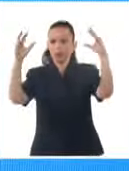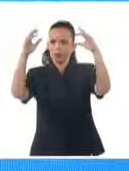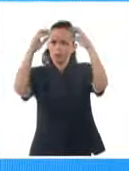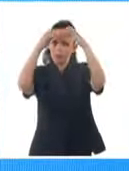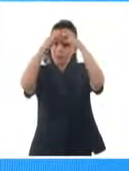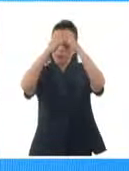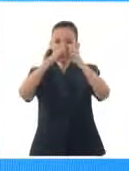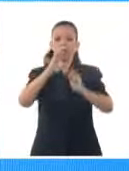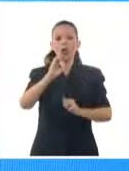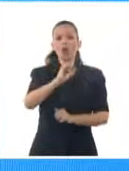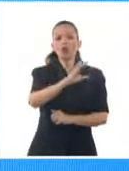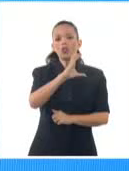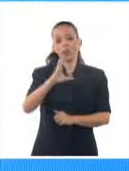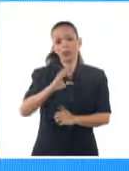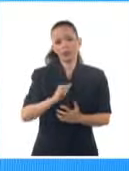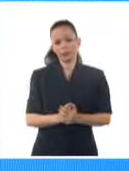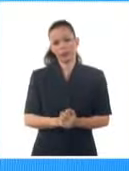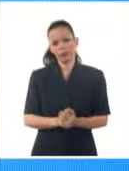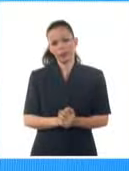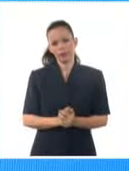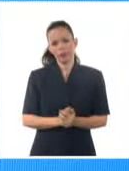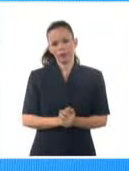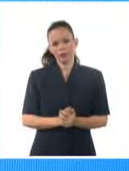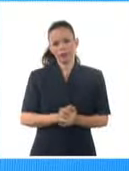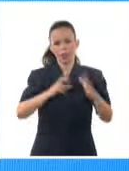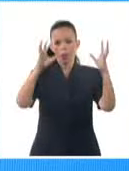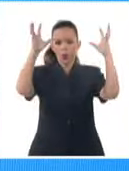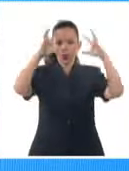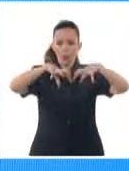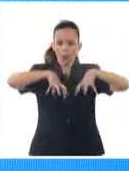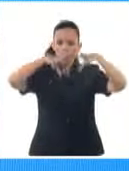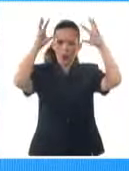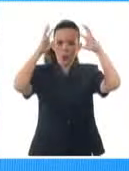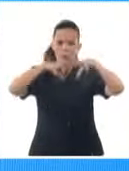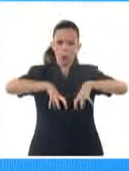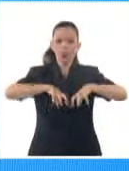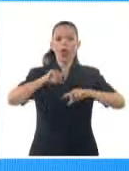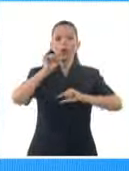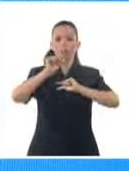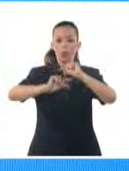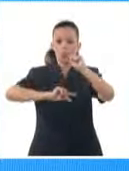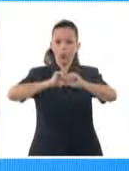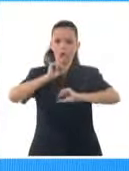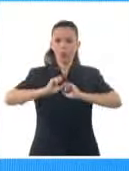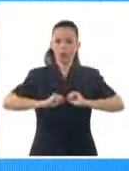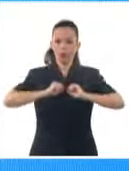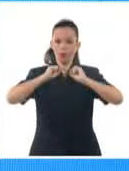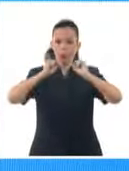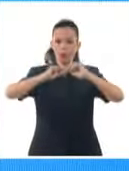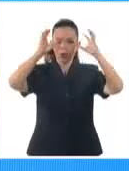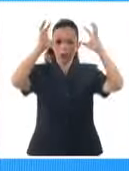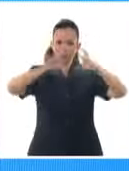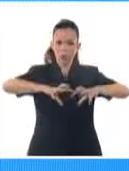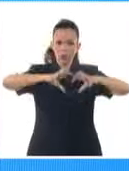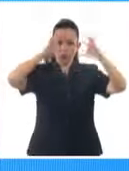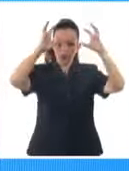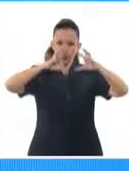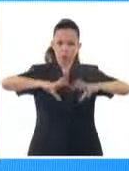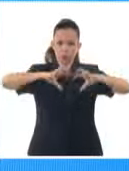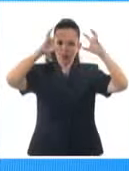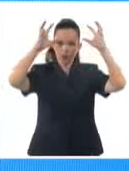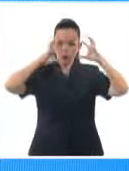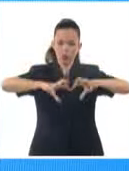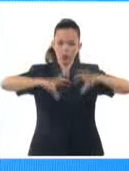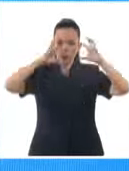Occidente, lluvias que de forma puntual se van a ir incrementando en el transcurso de la jornada y será poca la nubosidad hacia el centro y las provincias